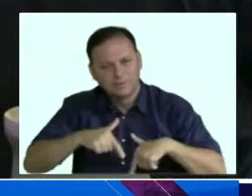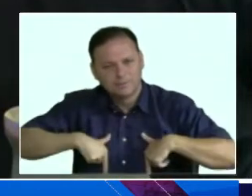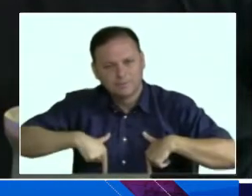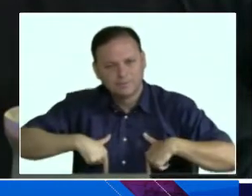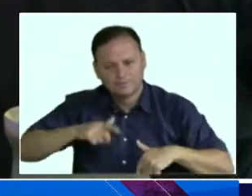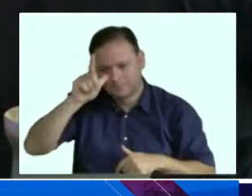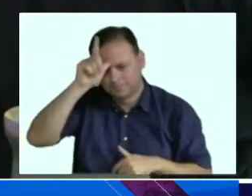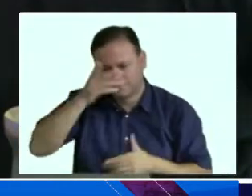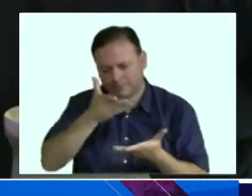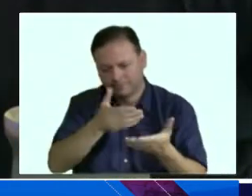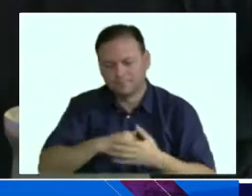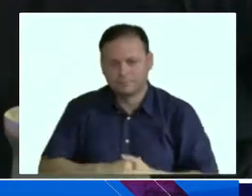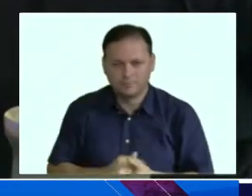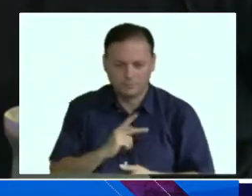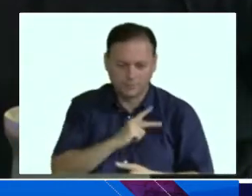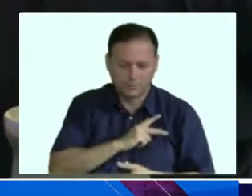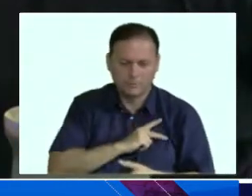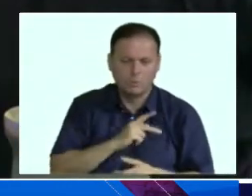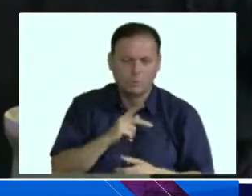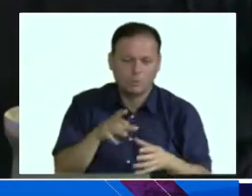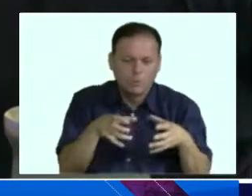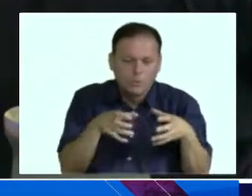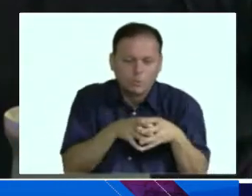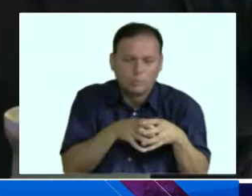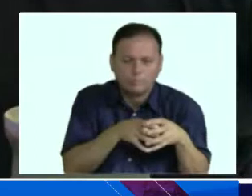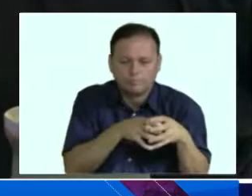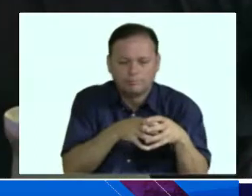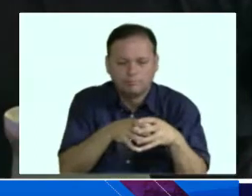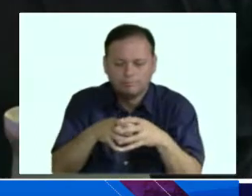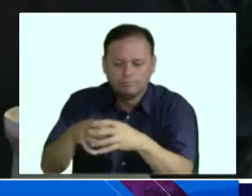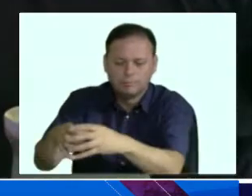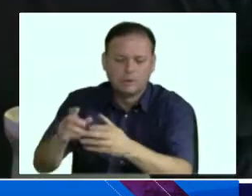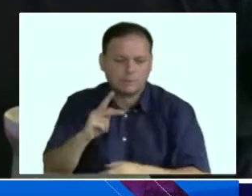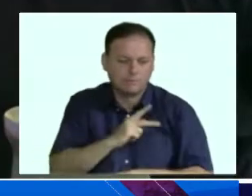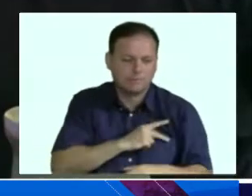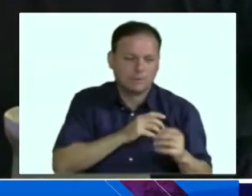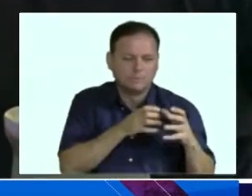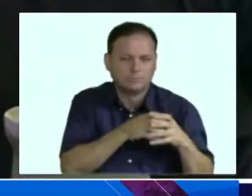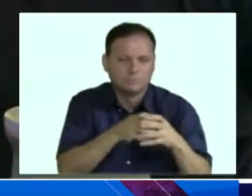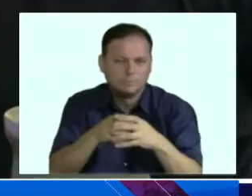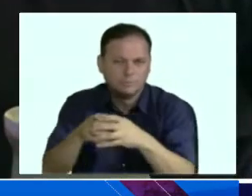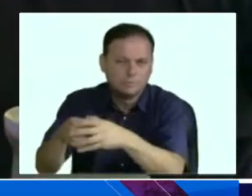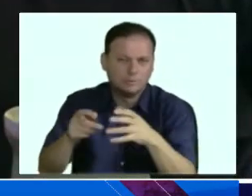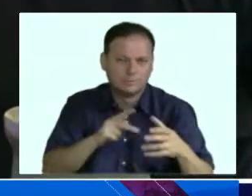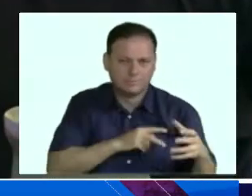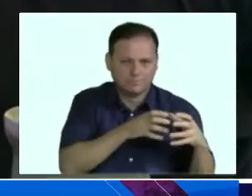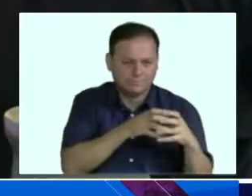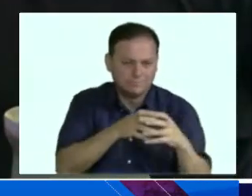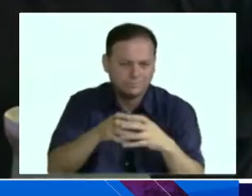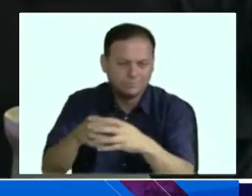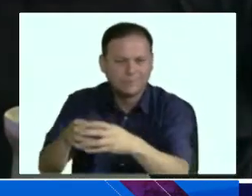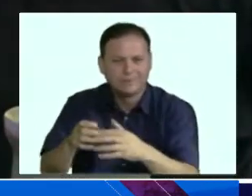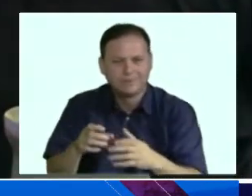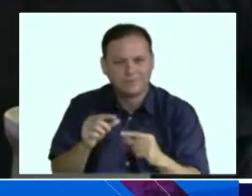van a entrar gente por tanda. Esto va a ser por tanda. Ah, por tanda. Tanda de 200 personas entran adentro. Luego del segundo, tercer